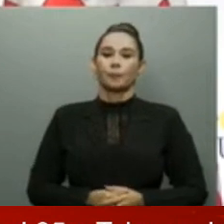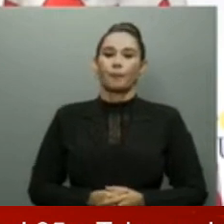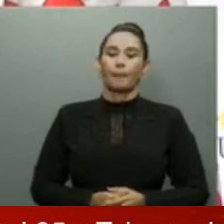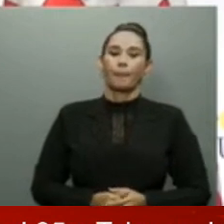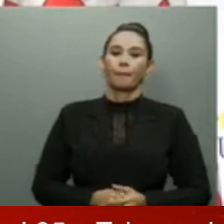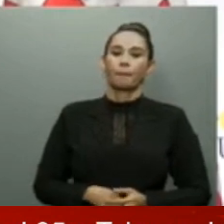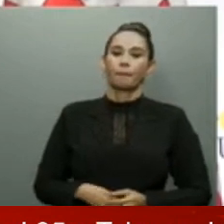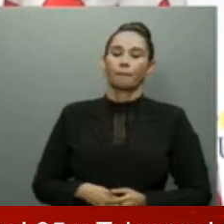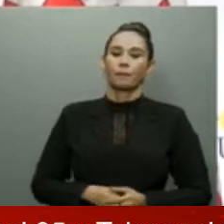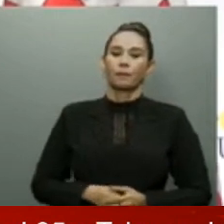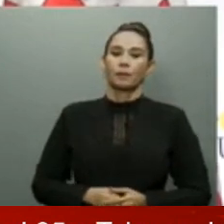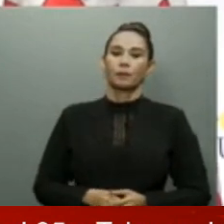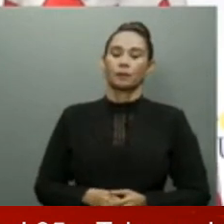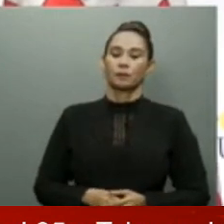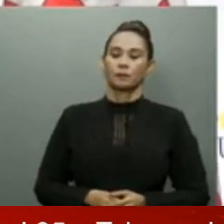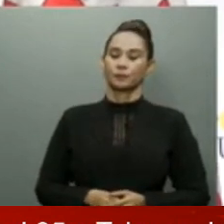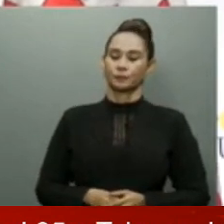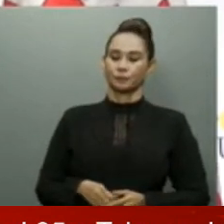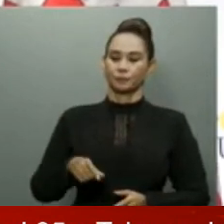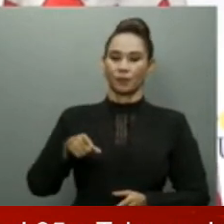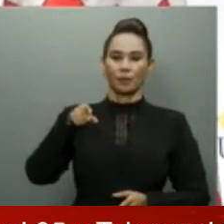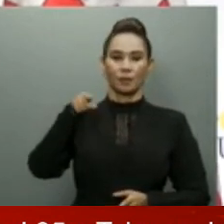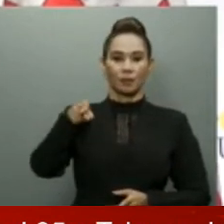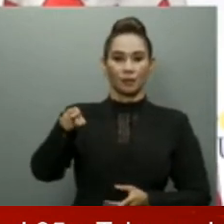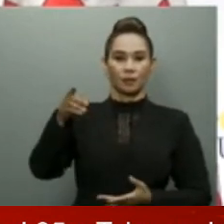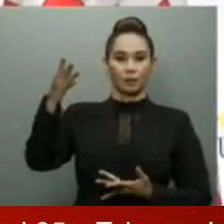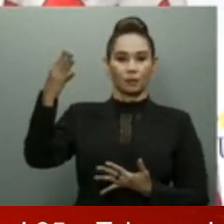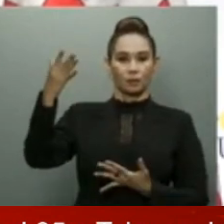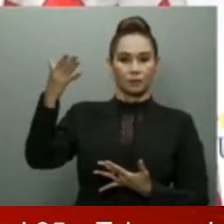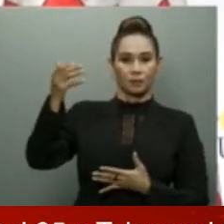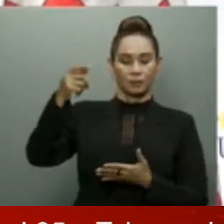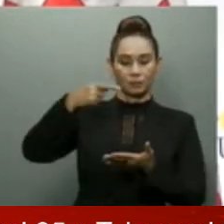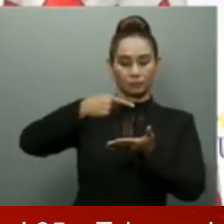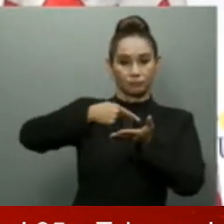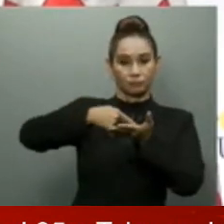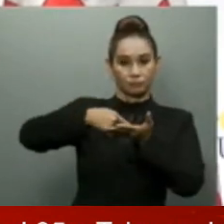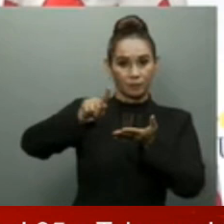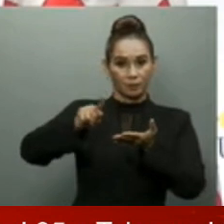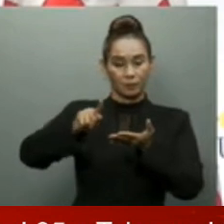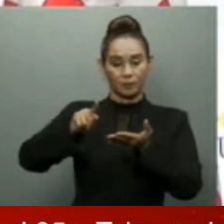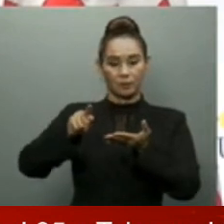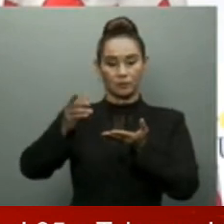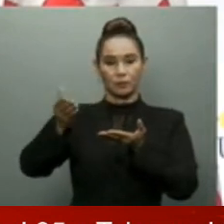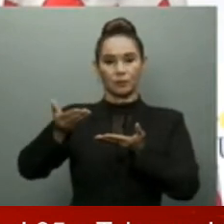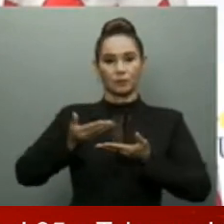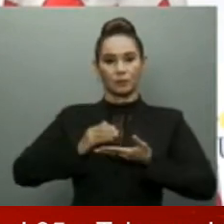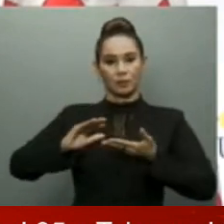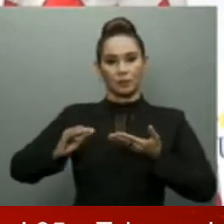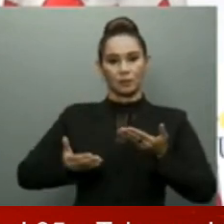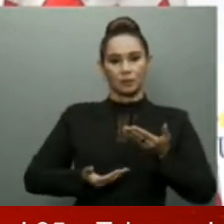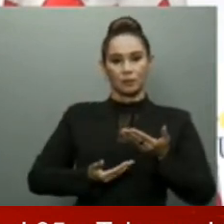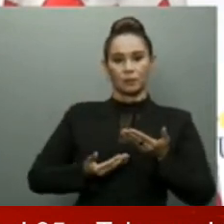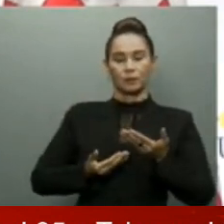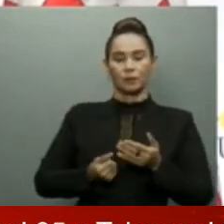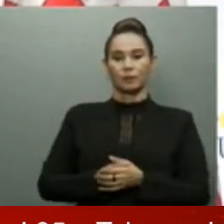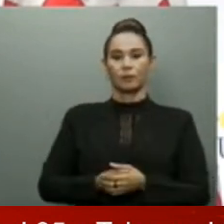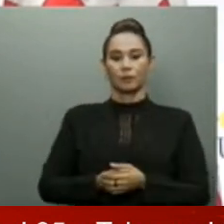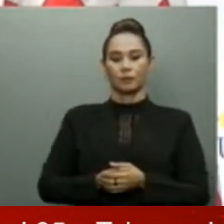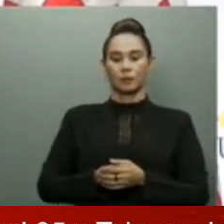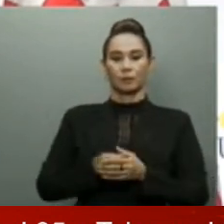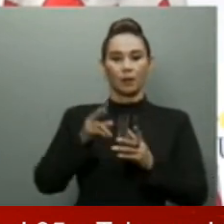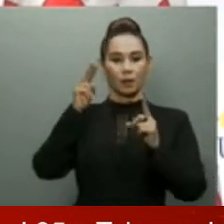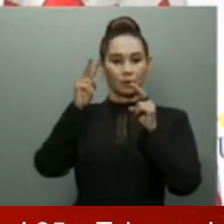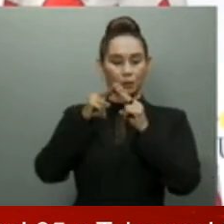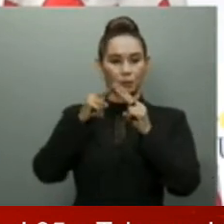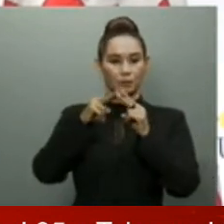y aquello aún pendiente de aprobación que traerán consigo la base de esta nueva cultura policial y los mismos